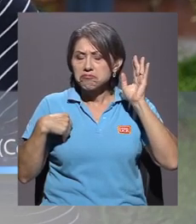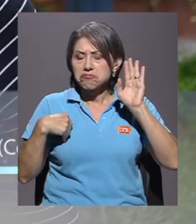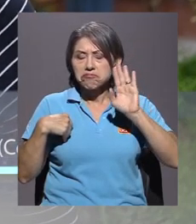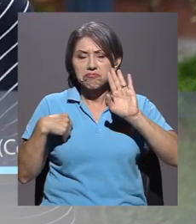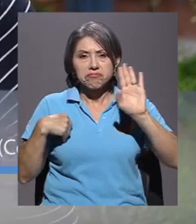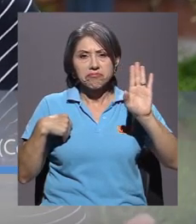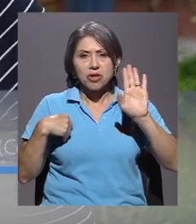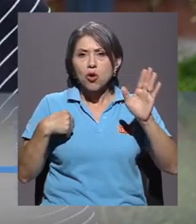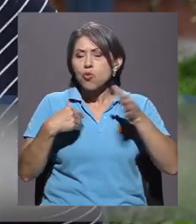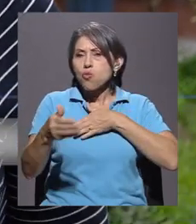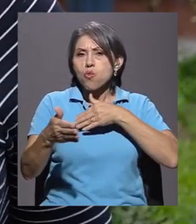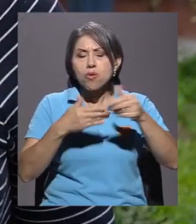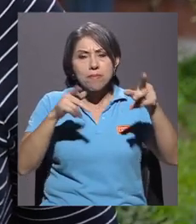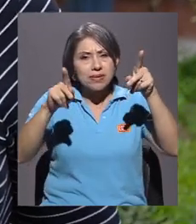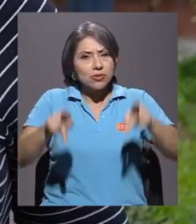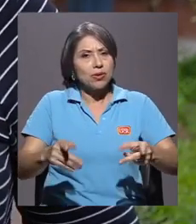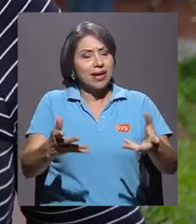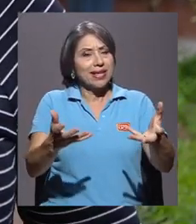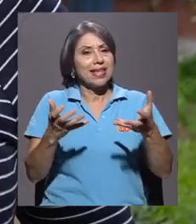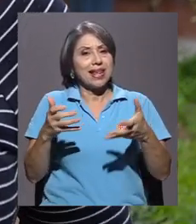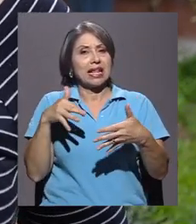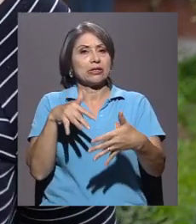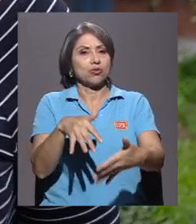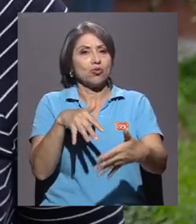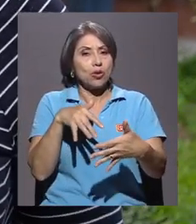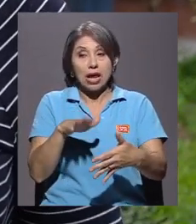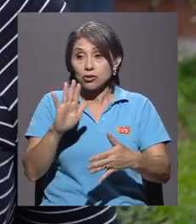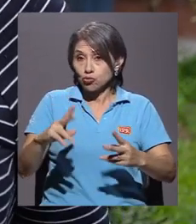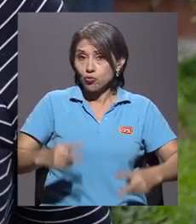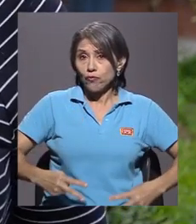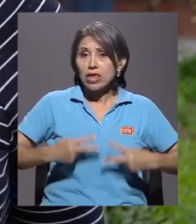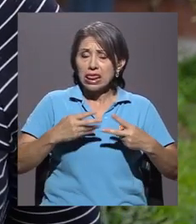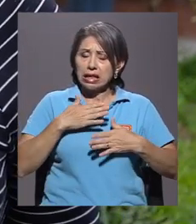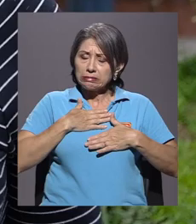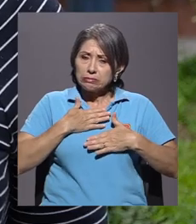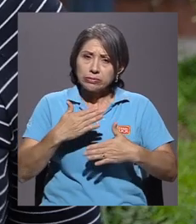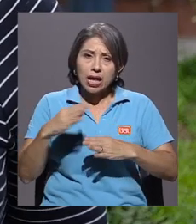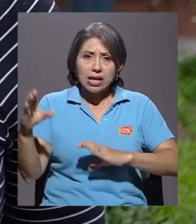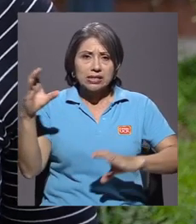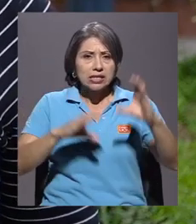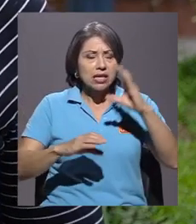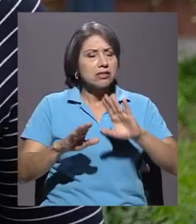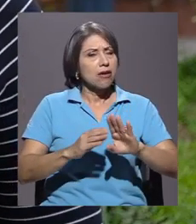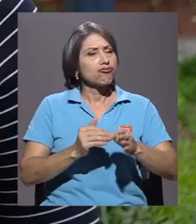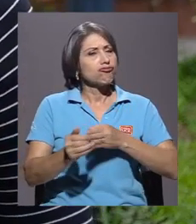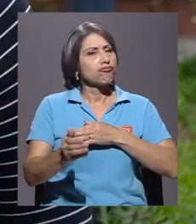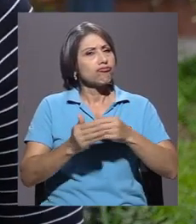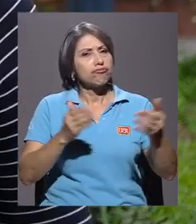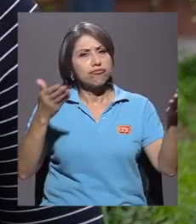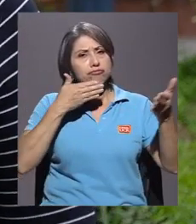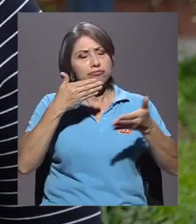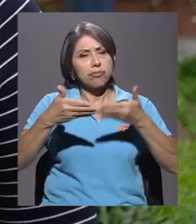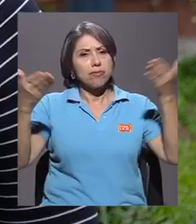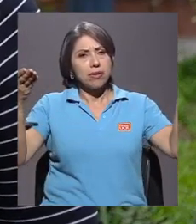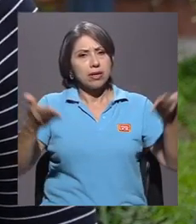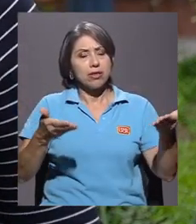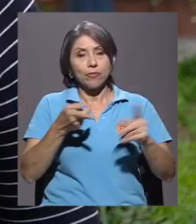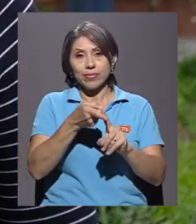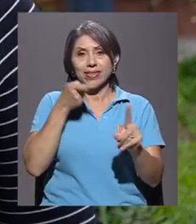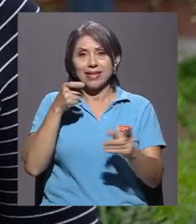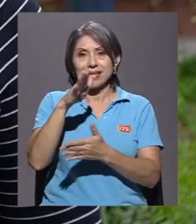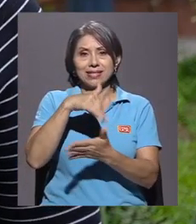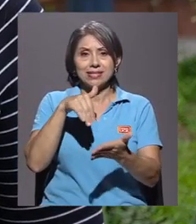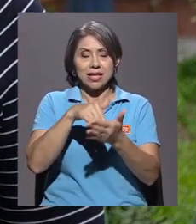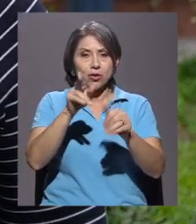quiere estudiar y dedicar su vida a la ciencia, bienvenido. Y principalmente desde el Centro Nacional